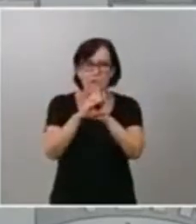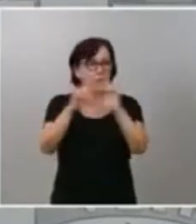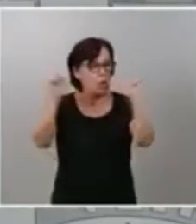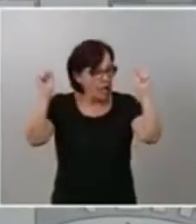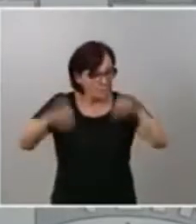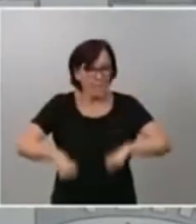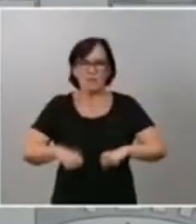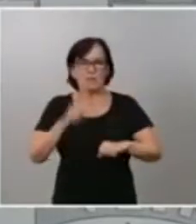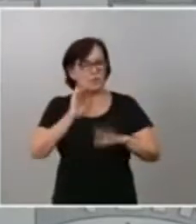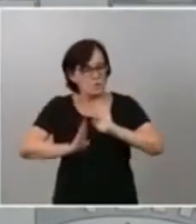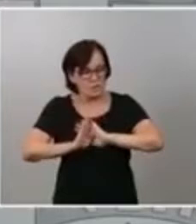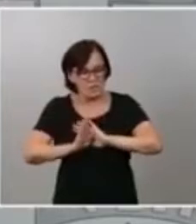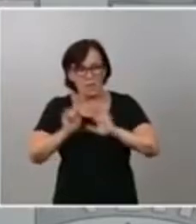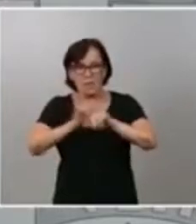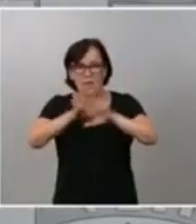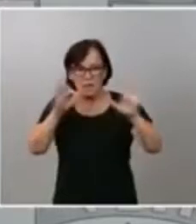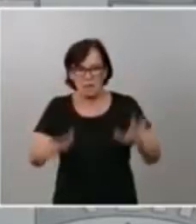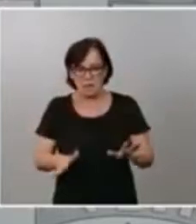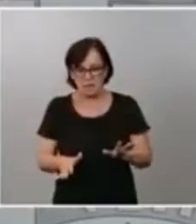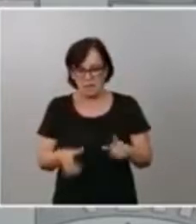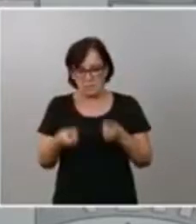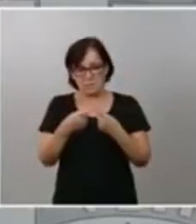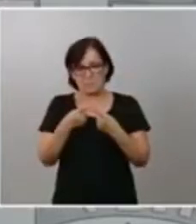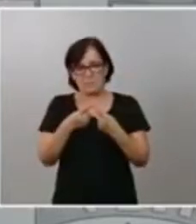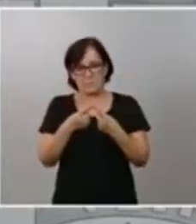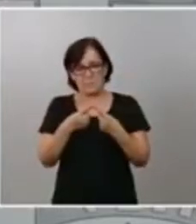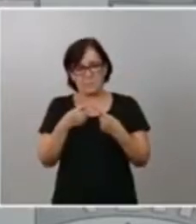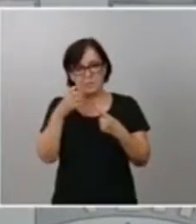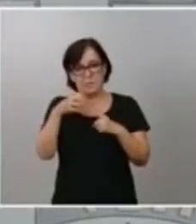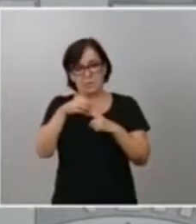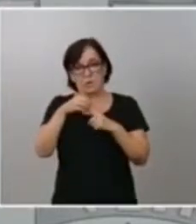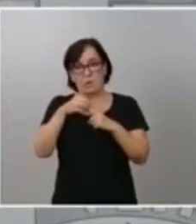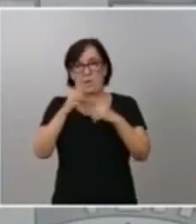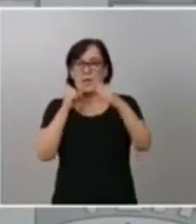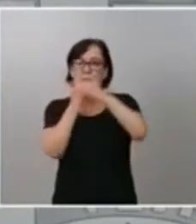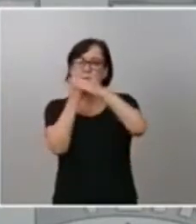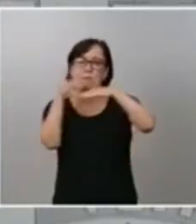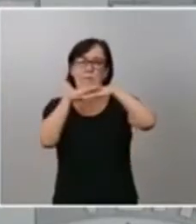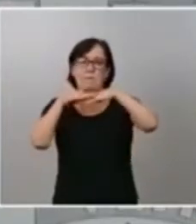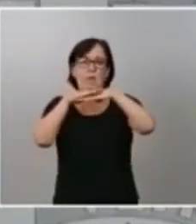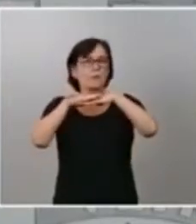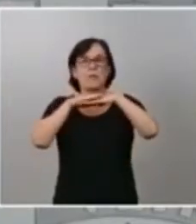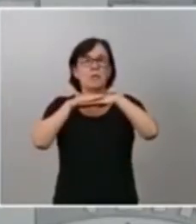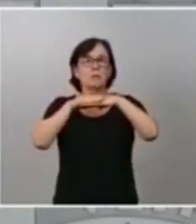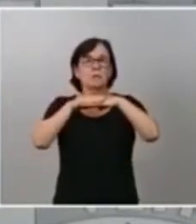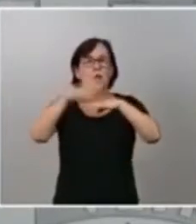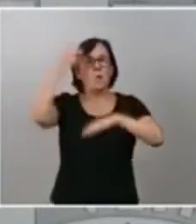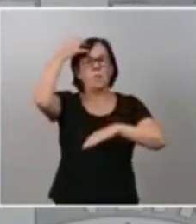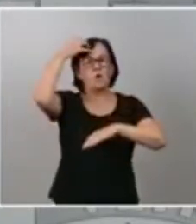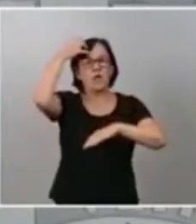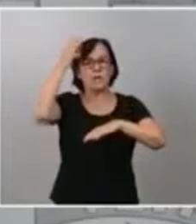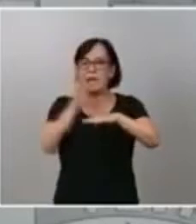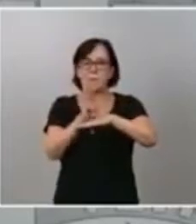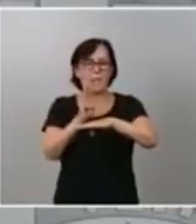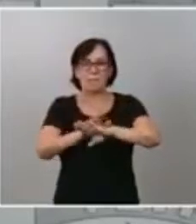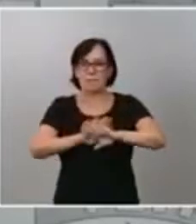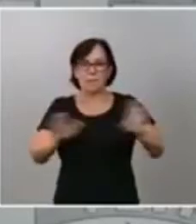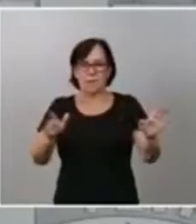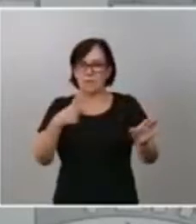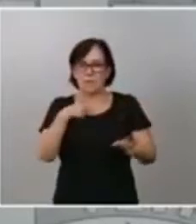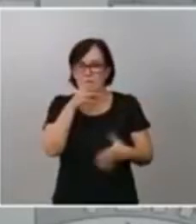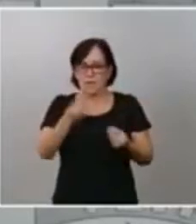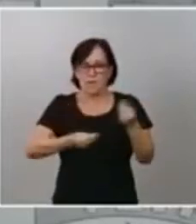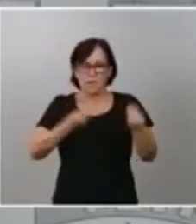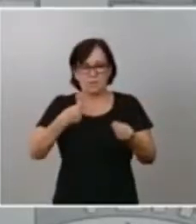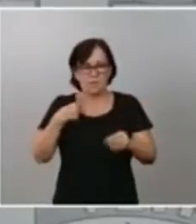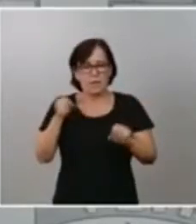claramente, su clave de bóveda representaba la monarquía parlamentaria y, por tanto, nosotros lo que defendemos y reivindicamos es